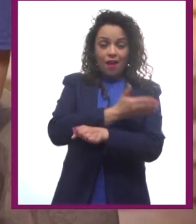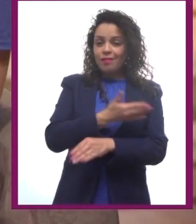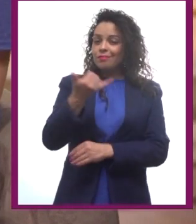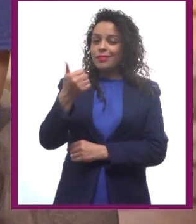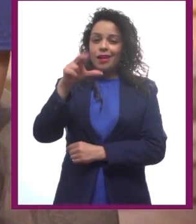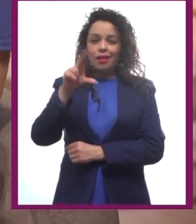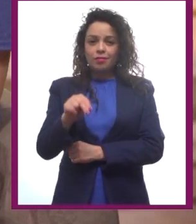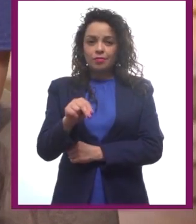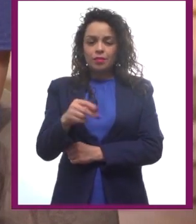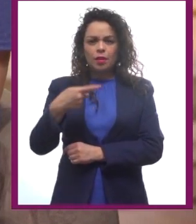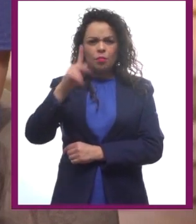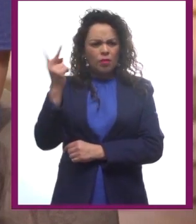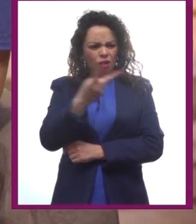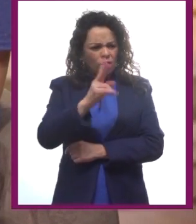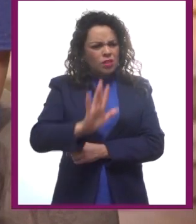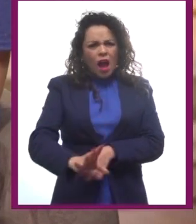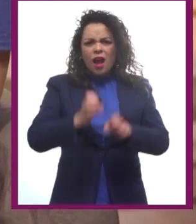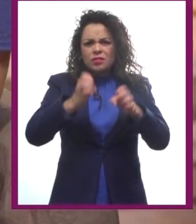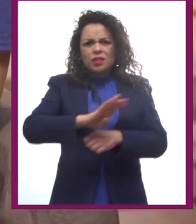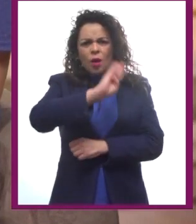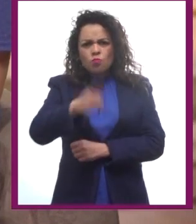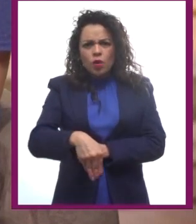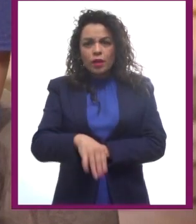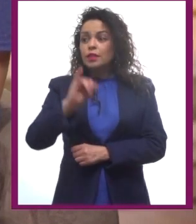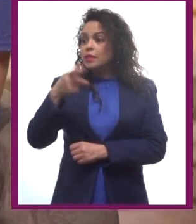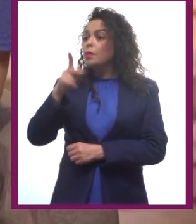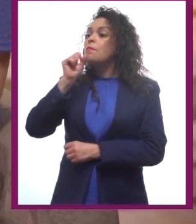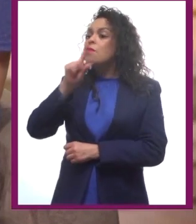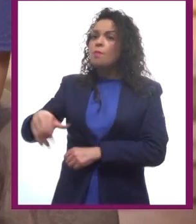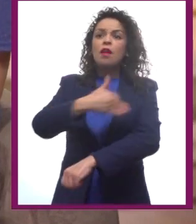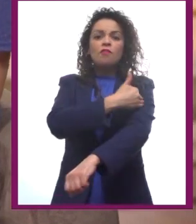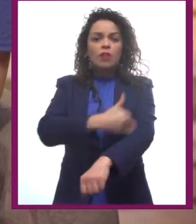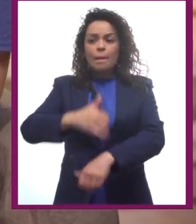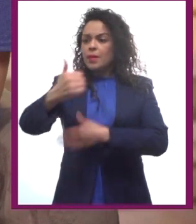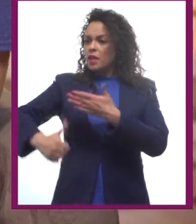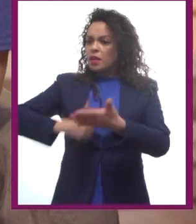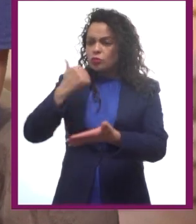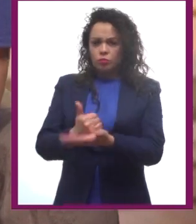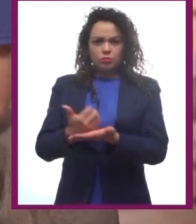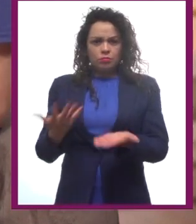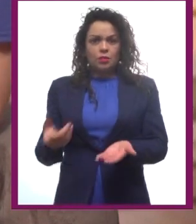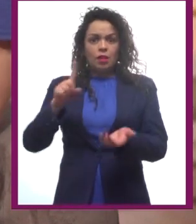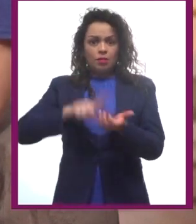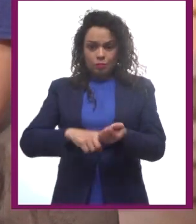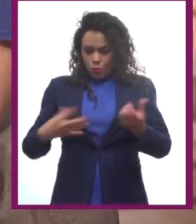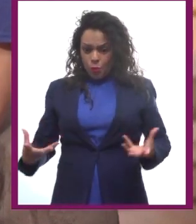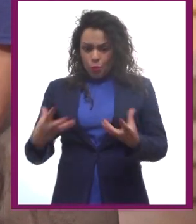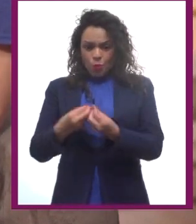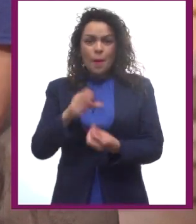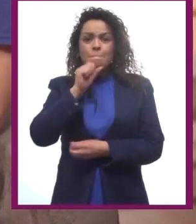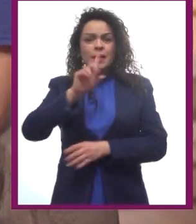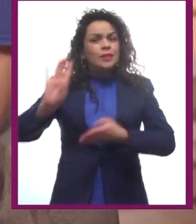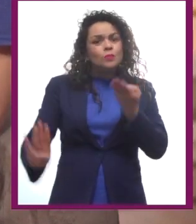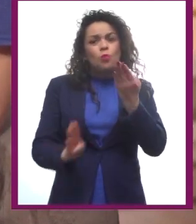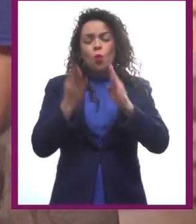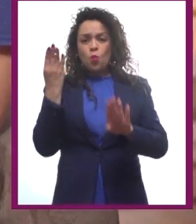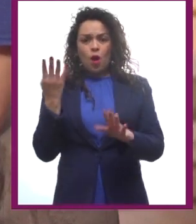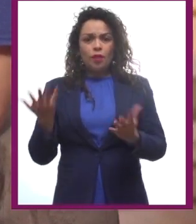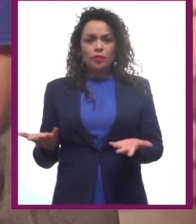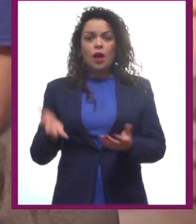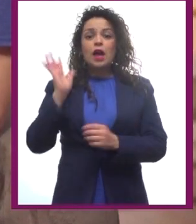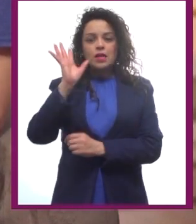mueren, ¿sí? Pero también la ciudad y las familias, que son parte de este mundo, han aprendido